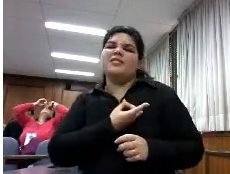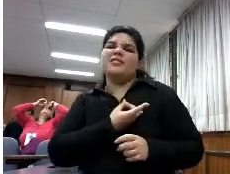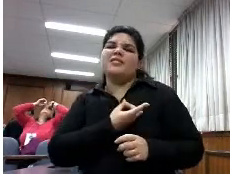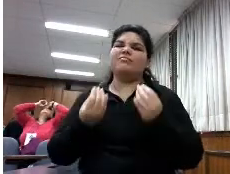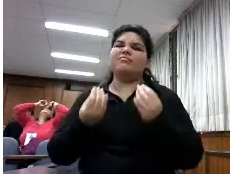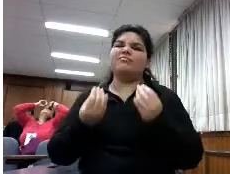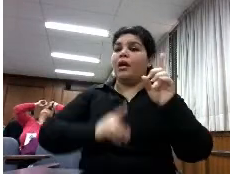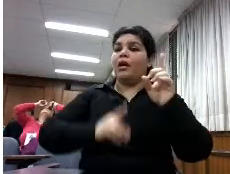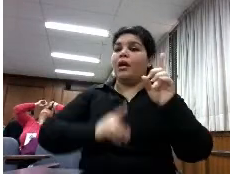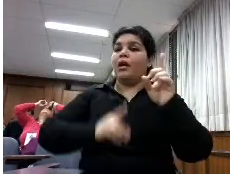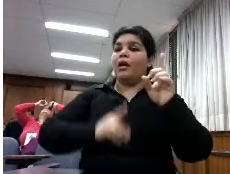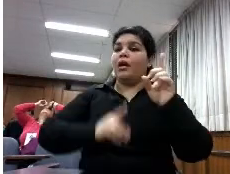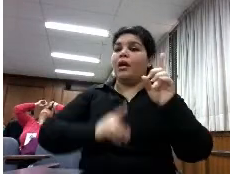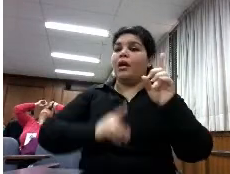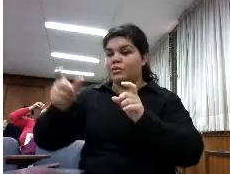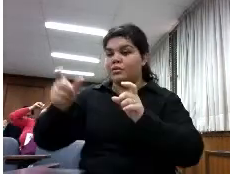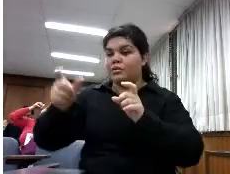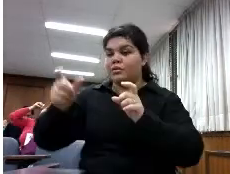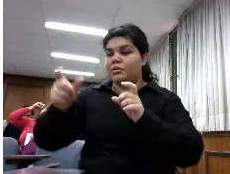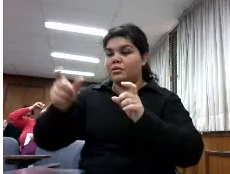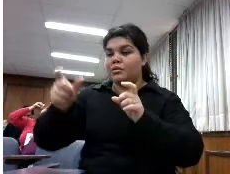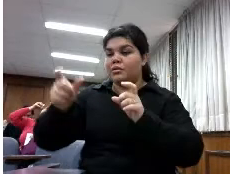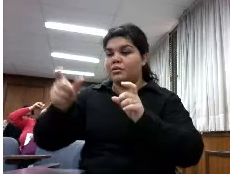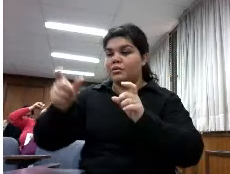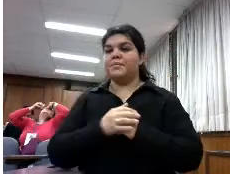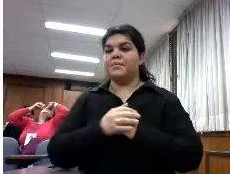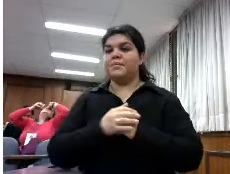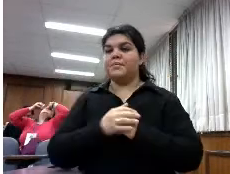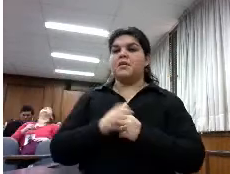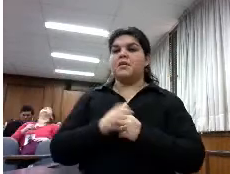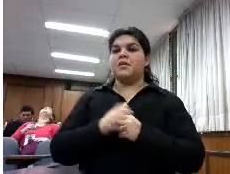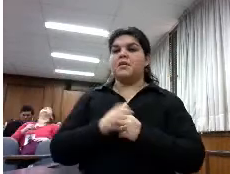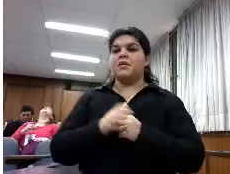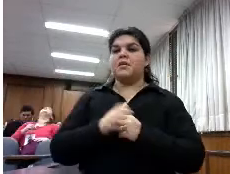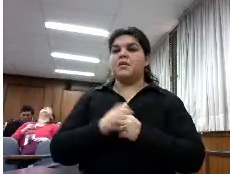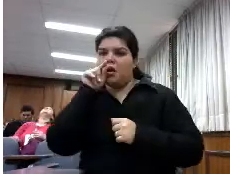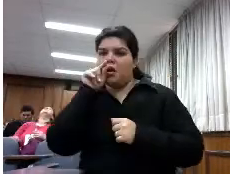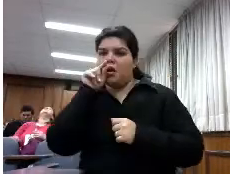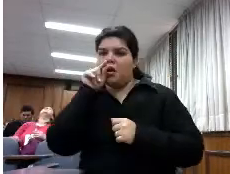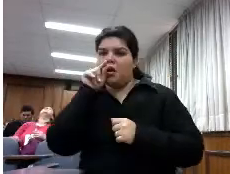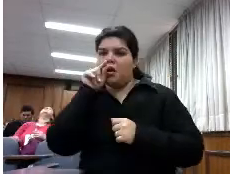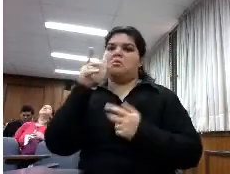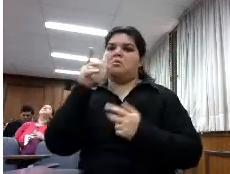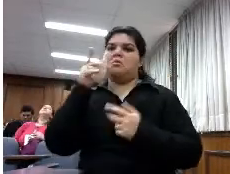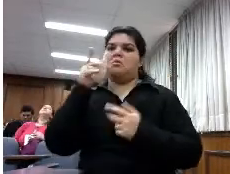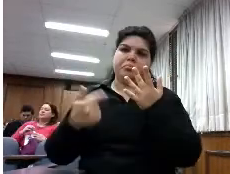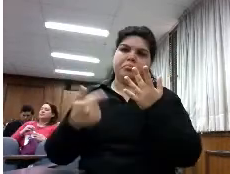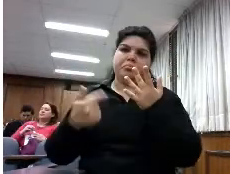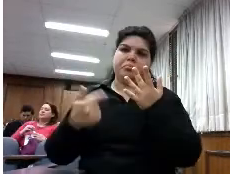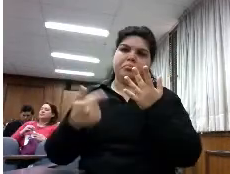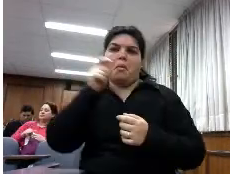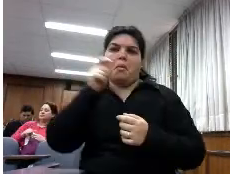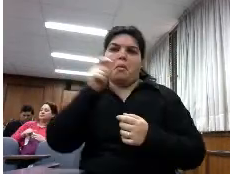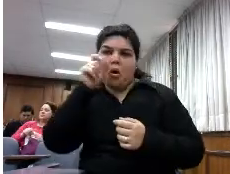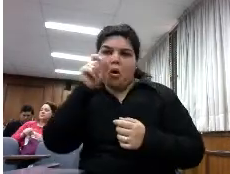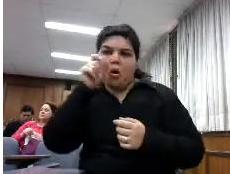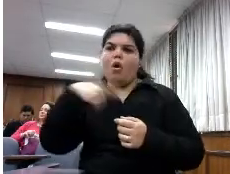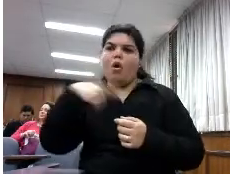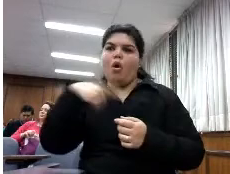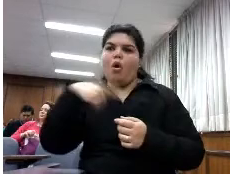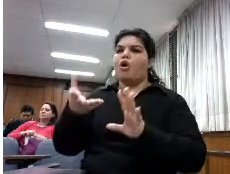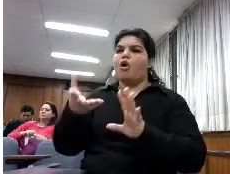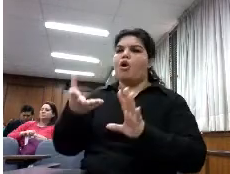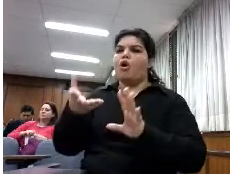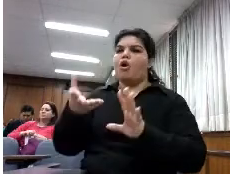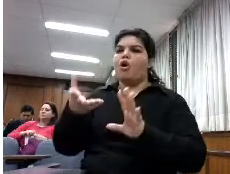a través de redes sociales como puede ser Google y otros motores de búsqueda Facebook